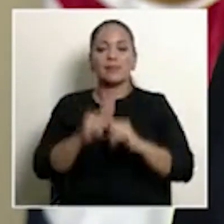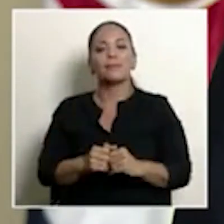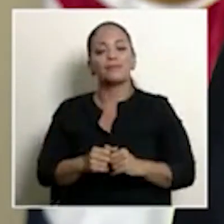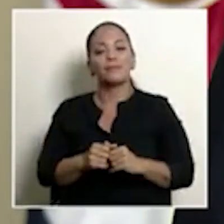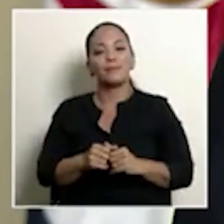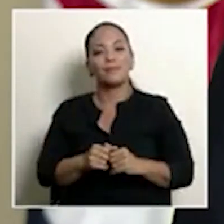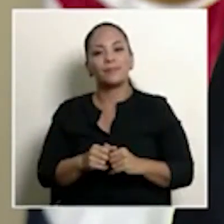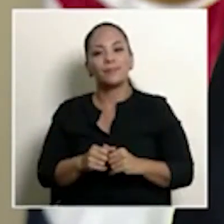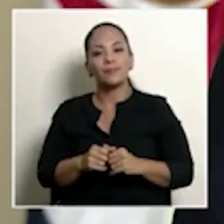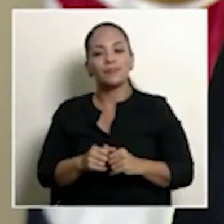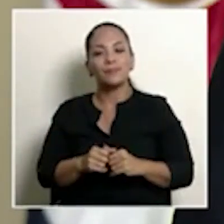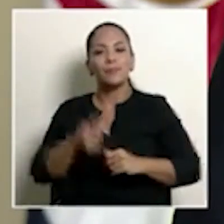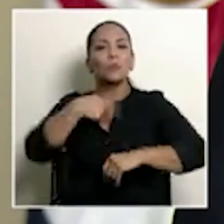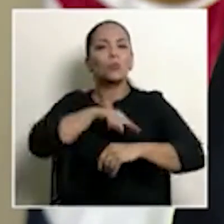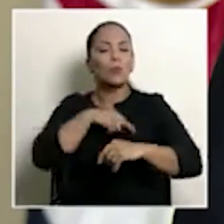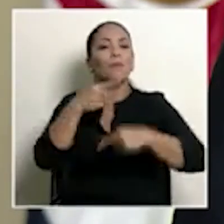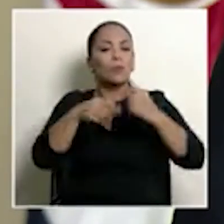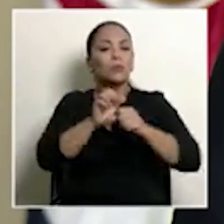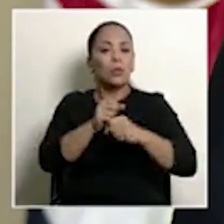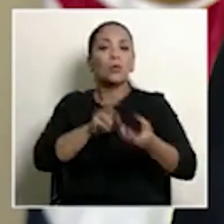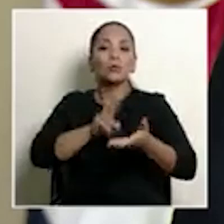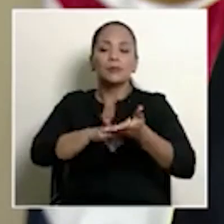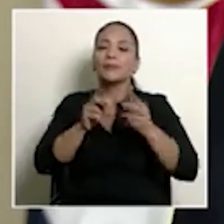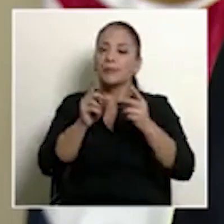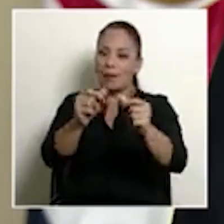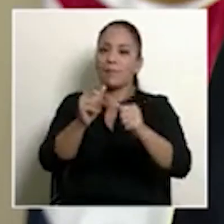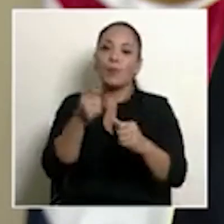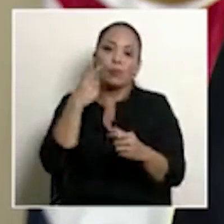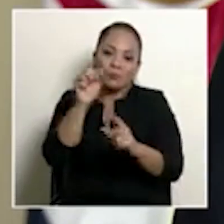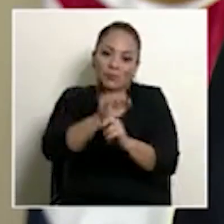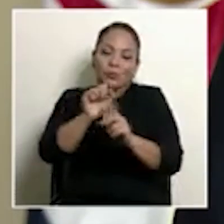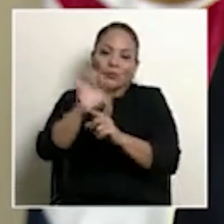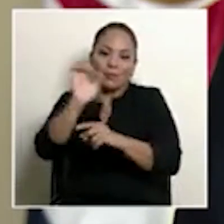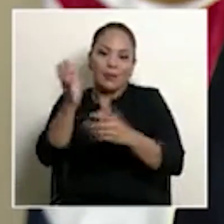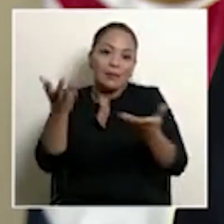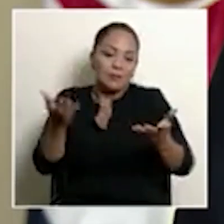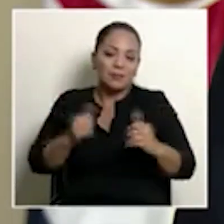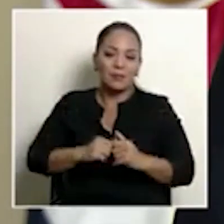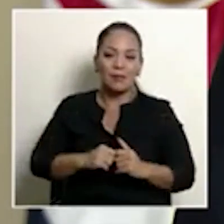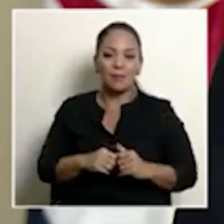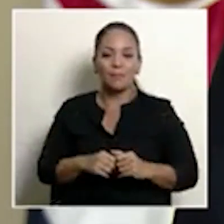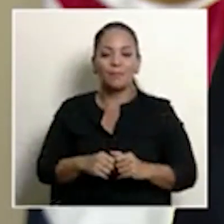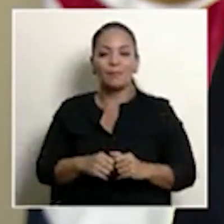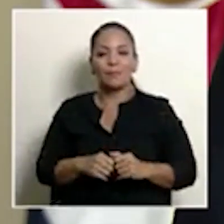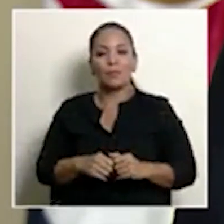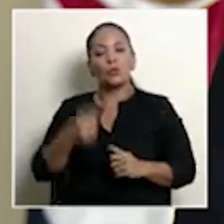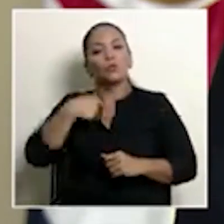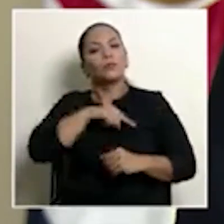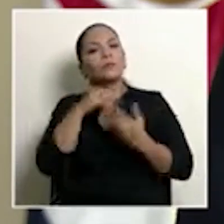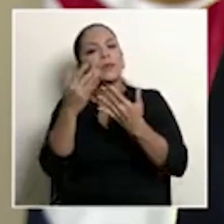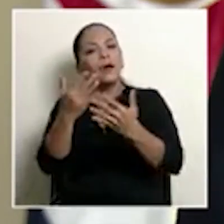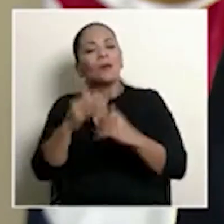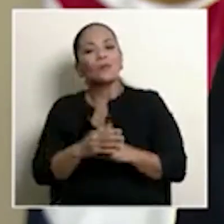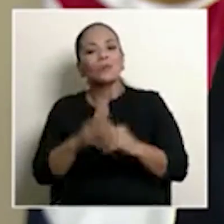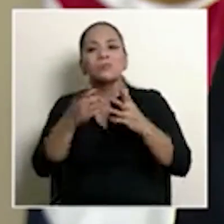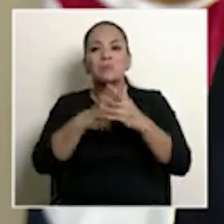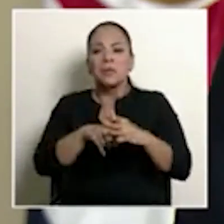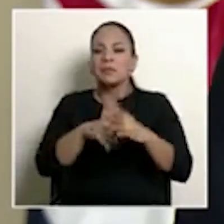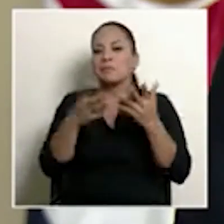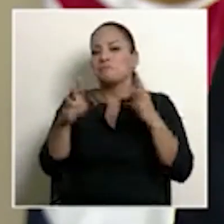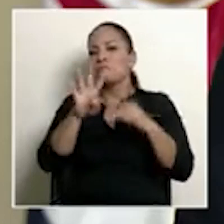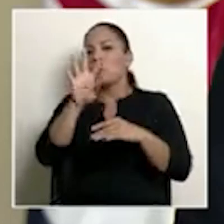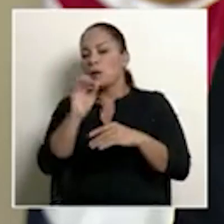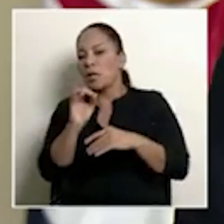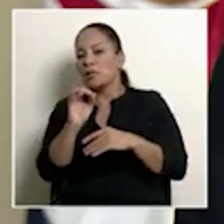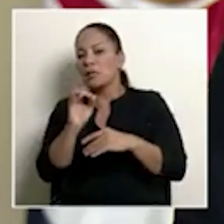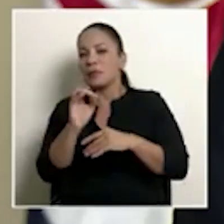una contratación rápida por imprevisibilidad, que se espera empiece a trabajar como en 40 días,